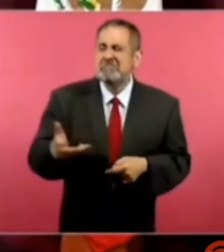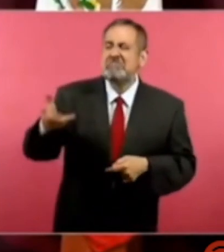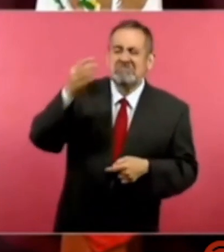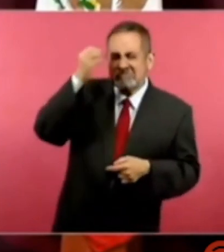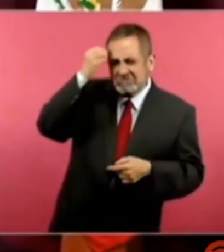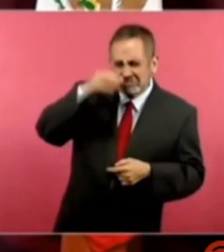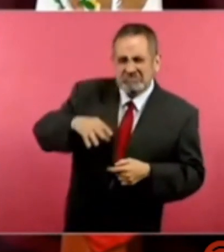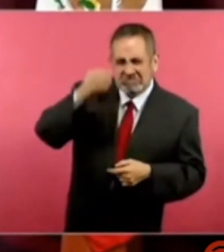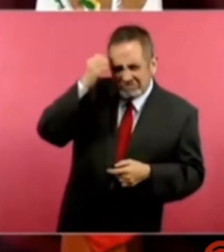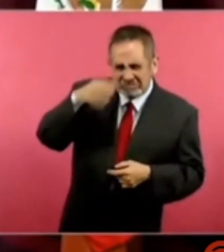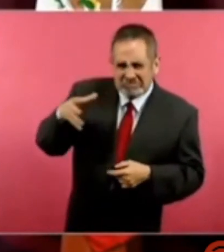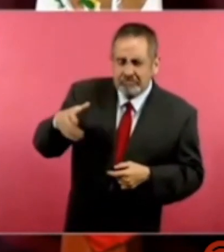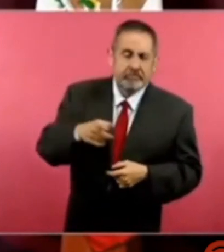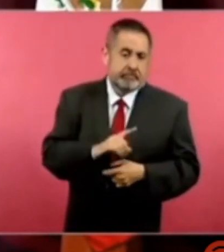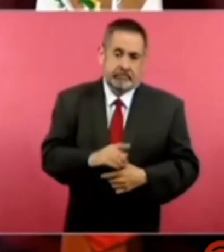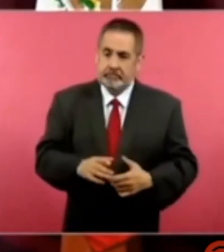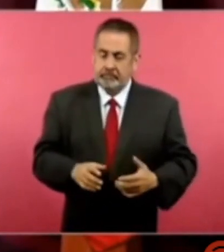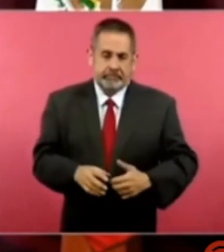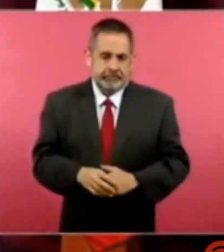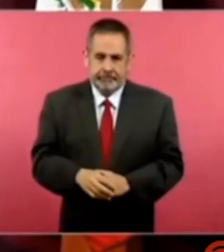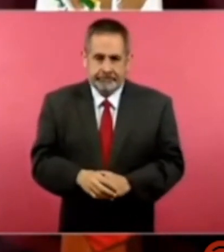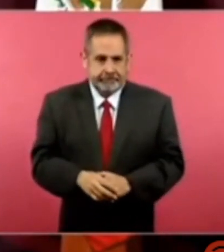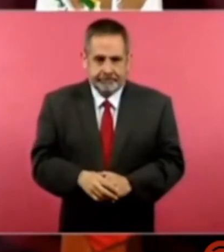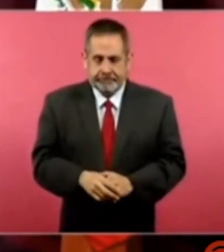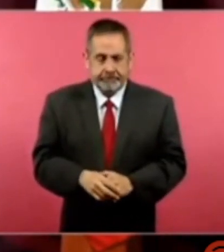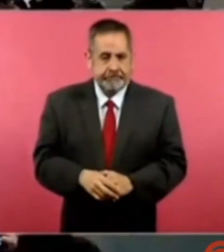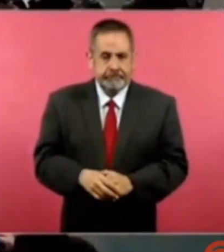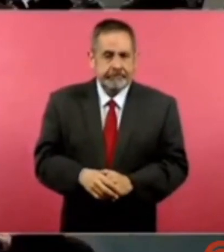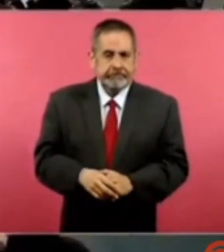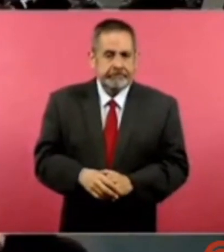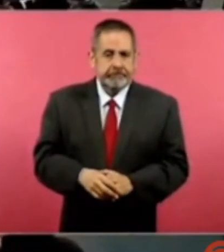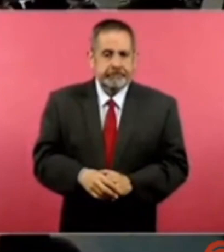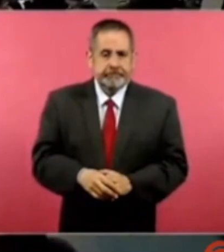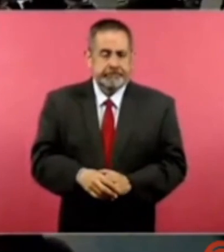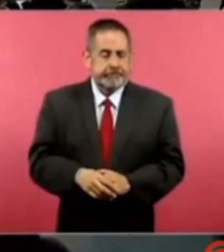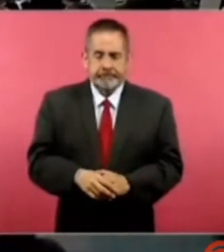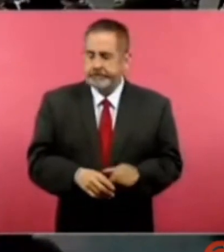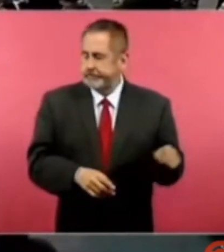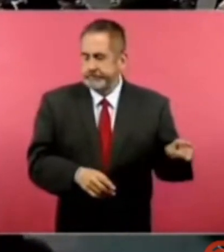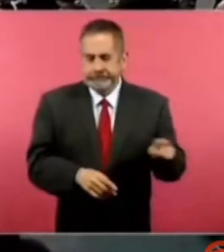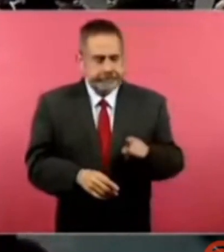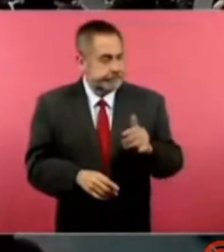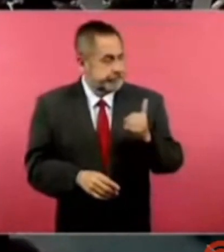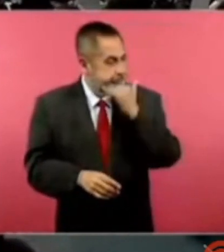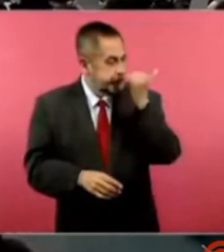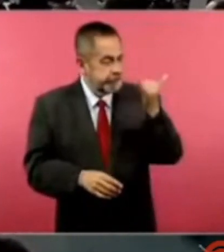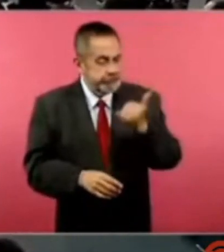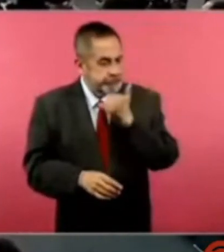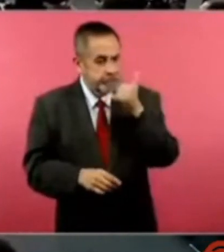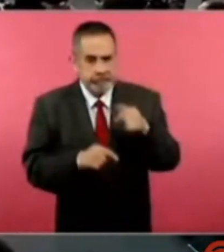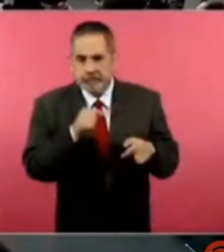es rotundamente